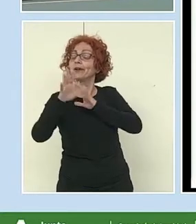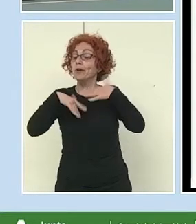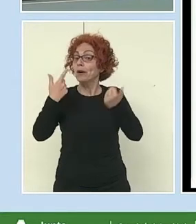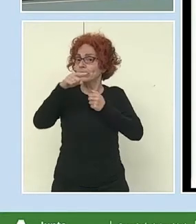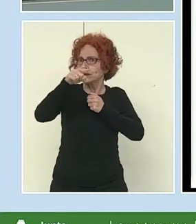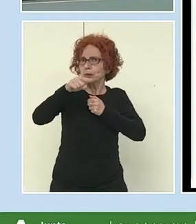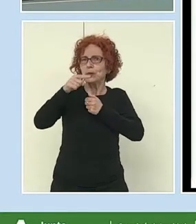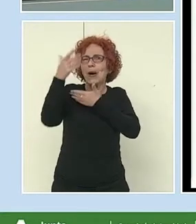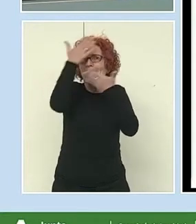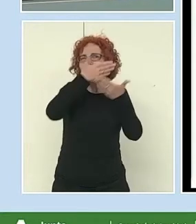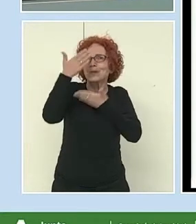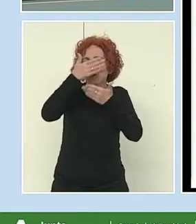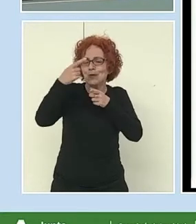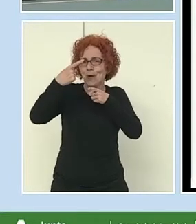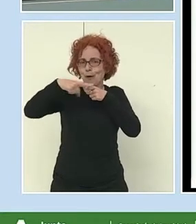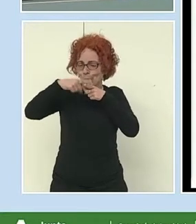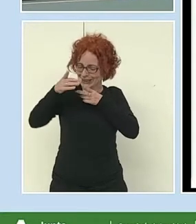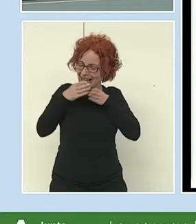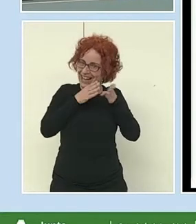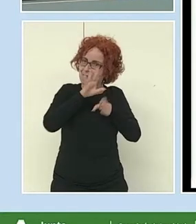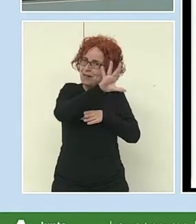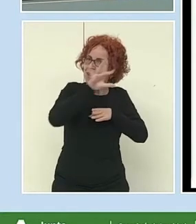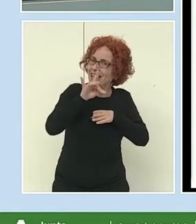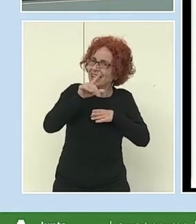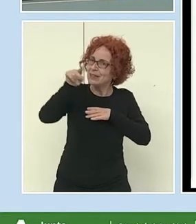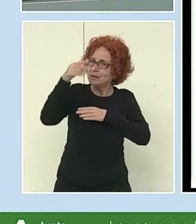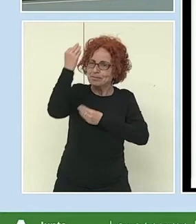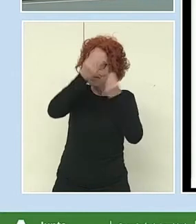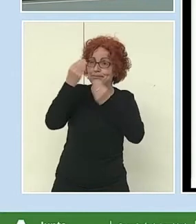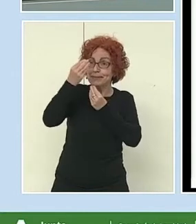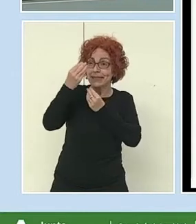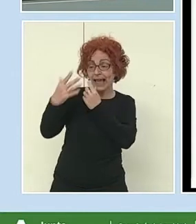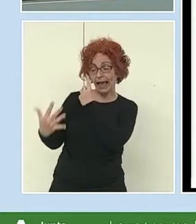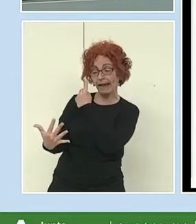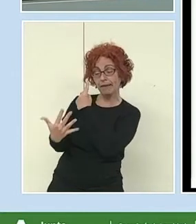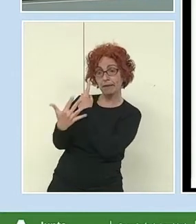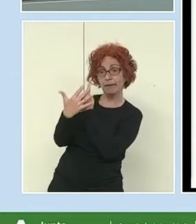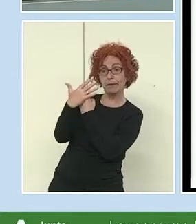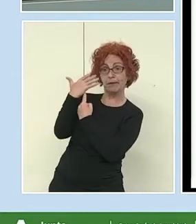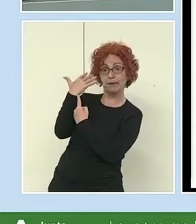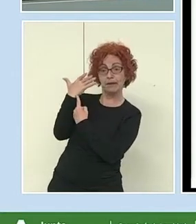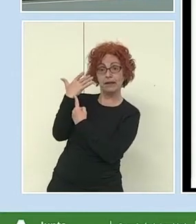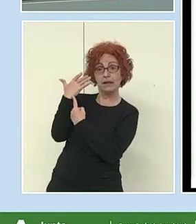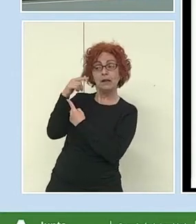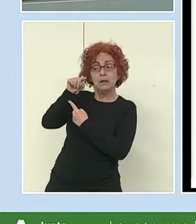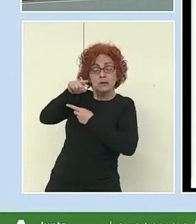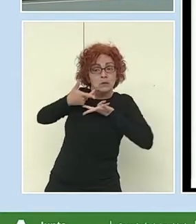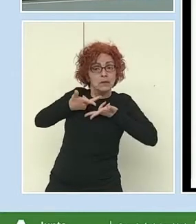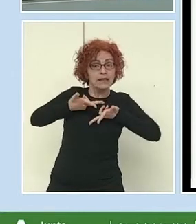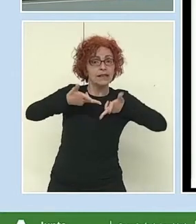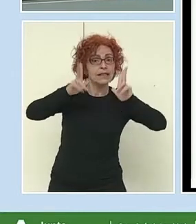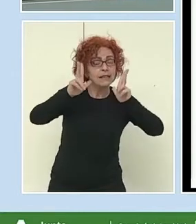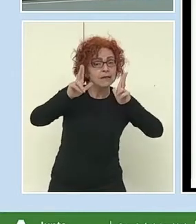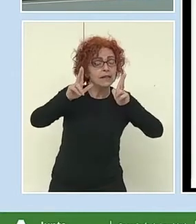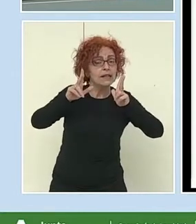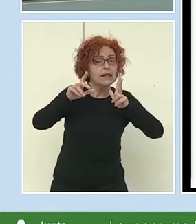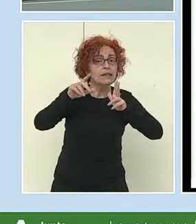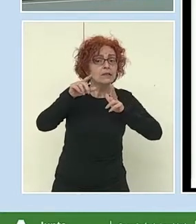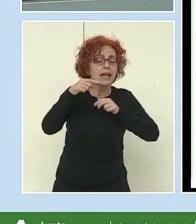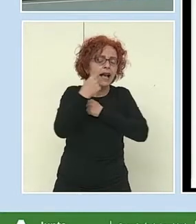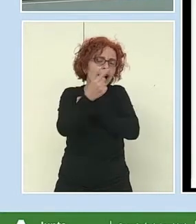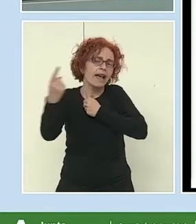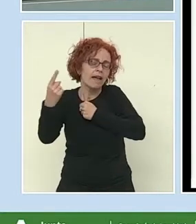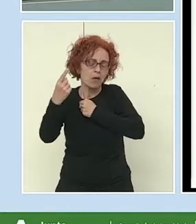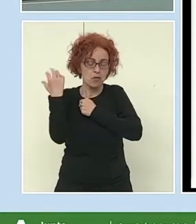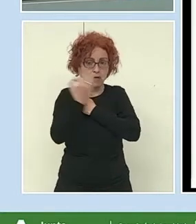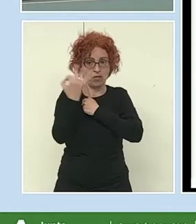decidir. Y ya por último, bueno, señalar una serie de personas a las que tú consideras importantes y señalar una característica y si consideras que podrías llegar